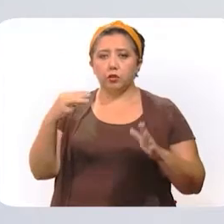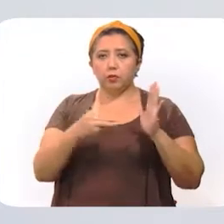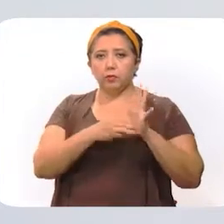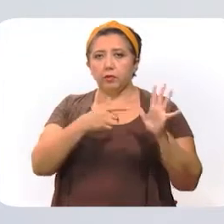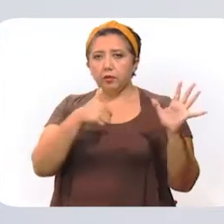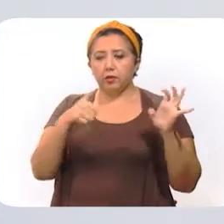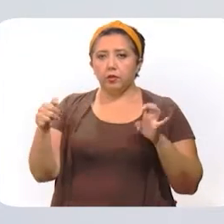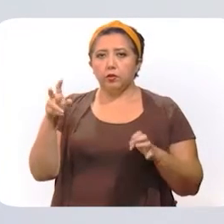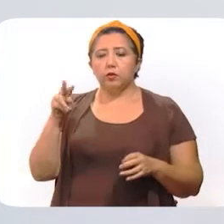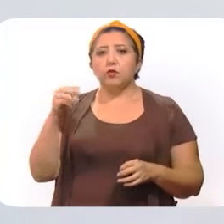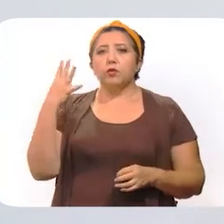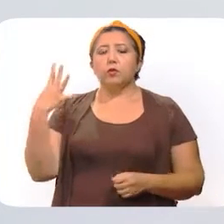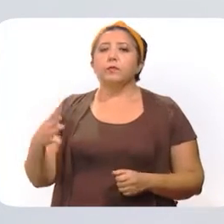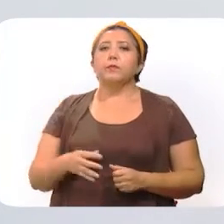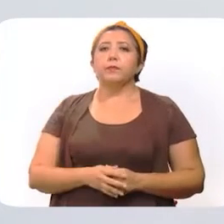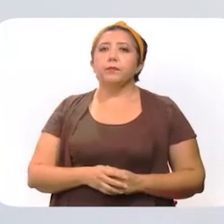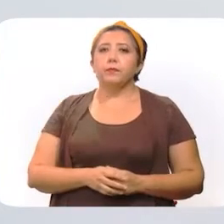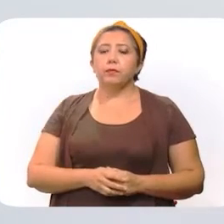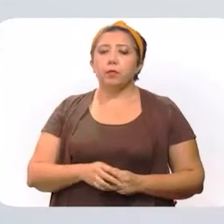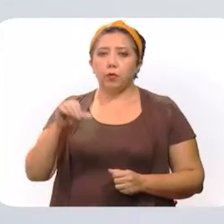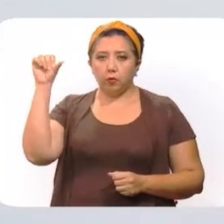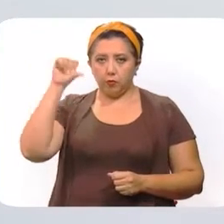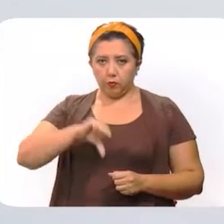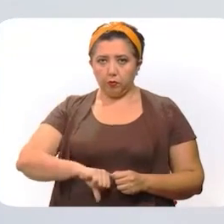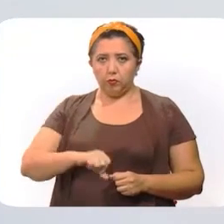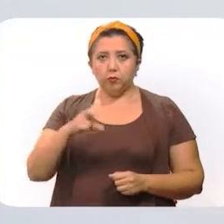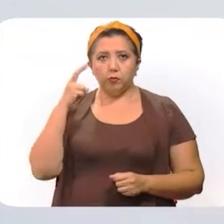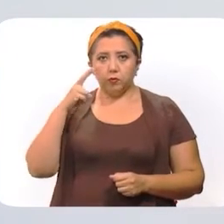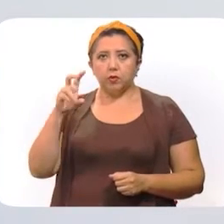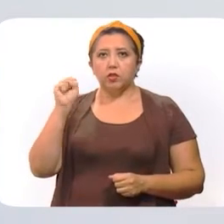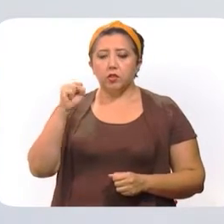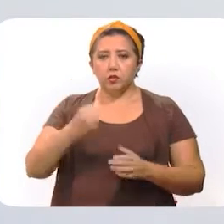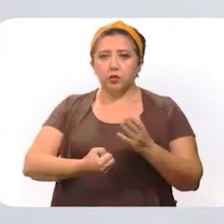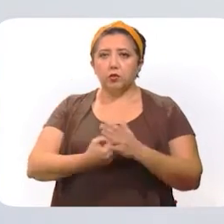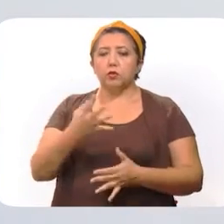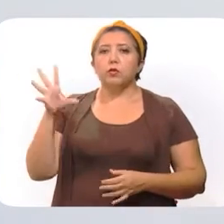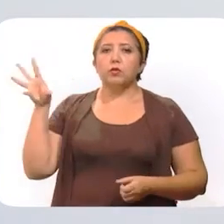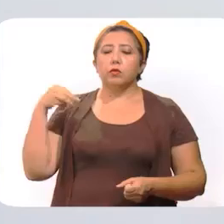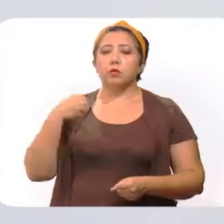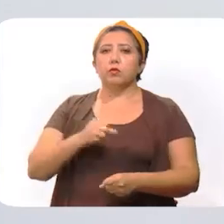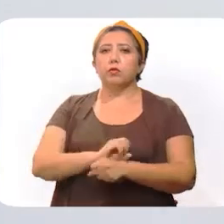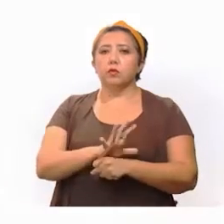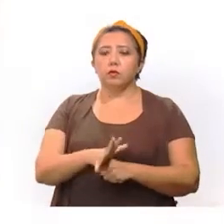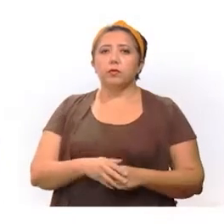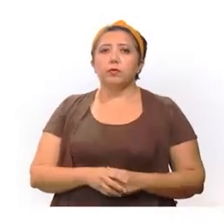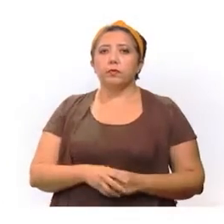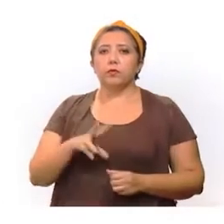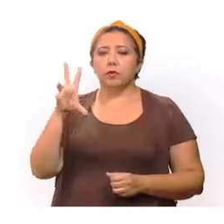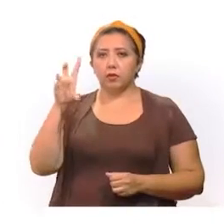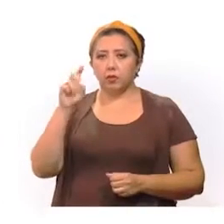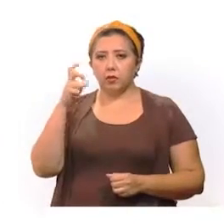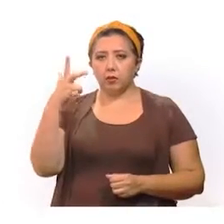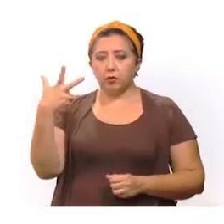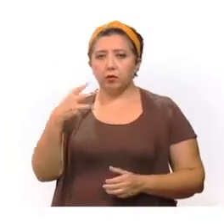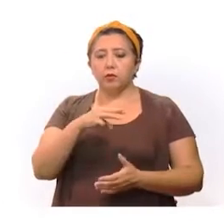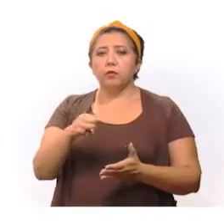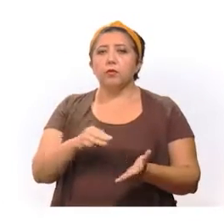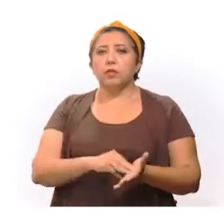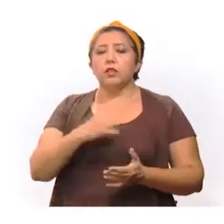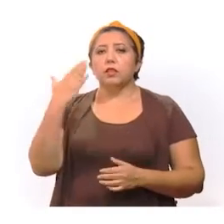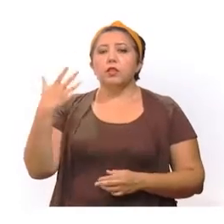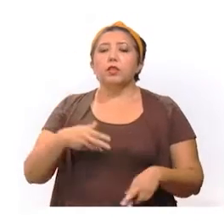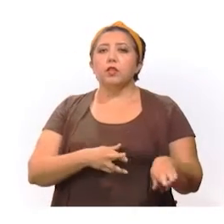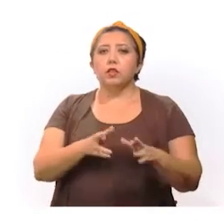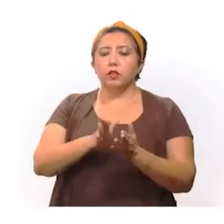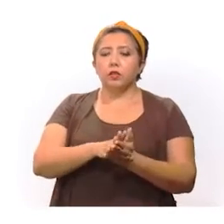,684. Hoy se detectaron 60 nuevos contagios de coronavirus. 38 en Mérida, 5 en